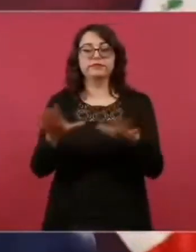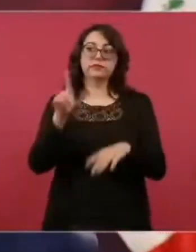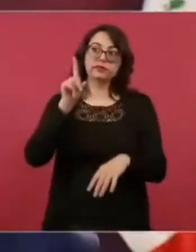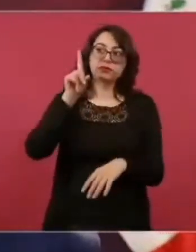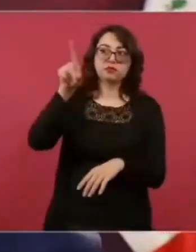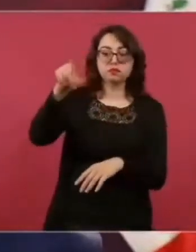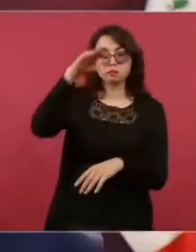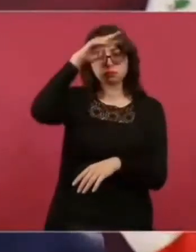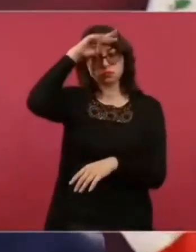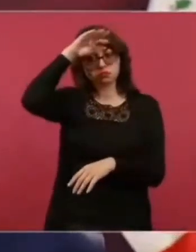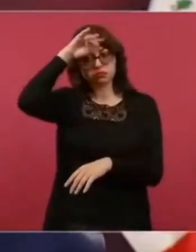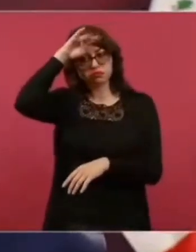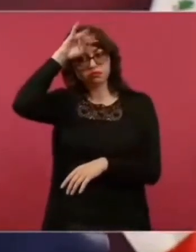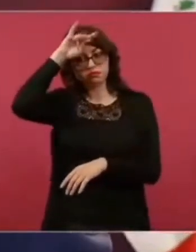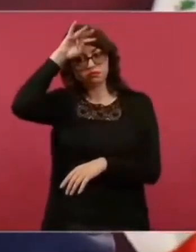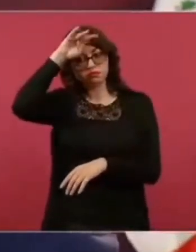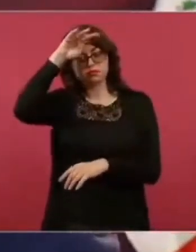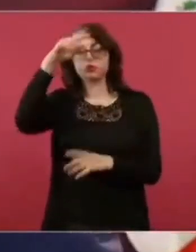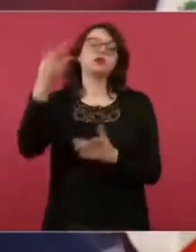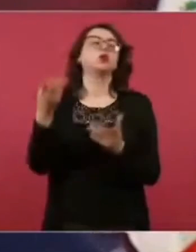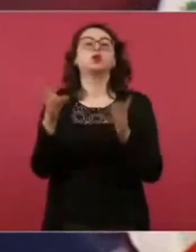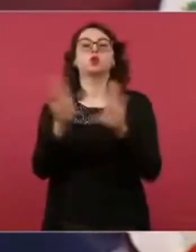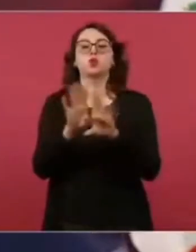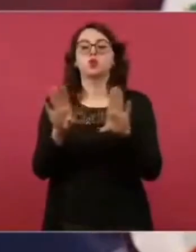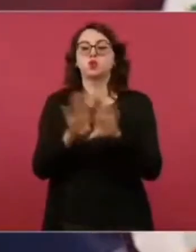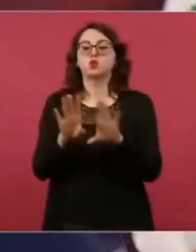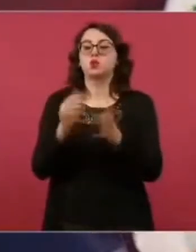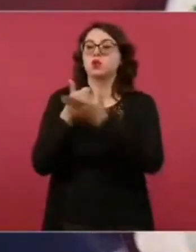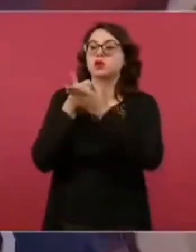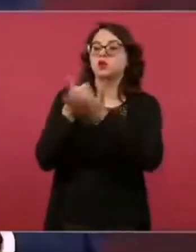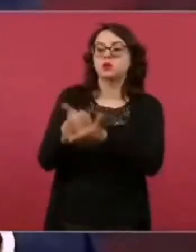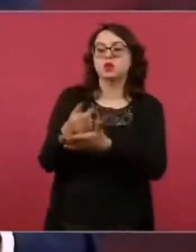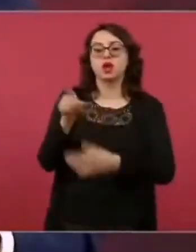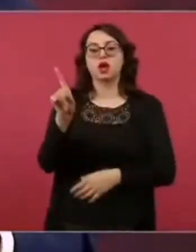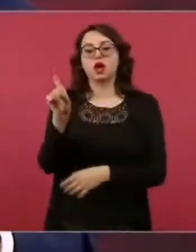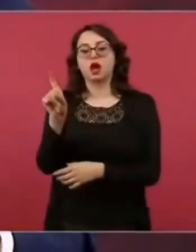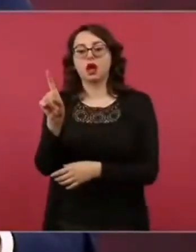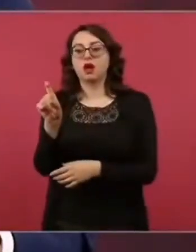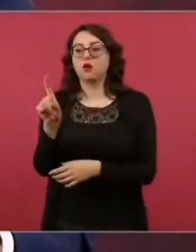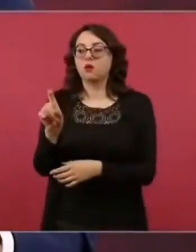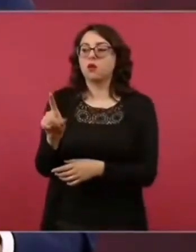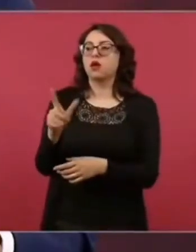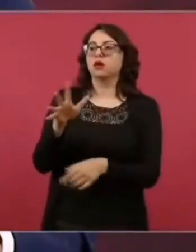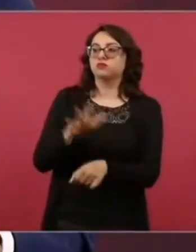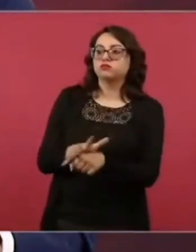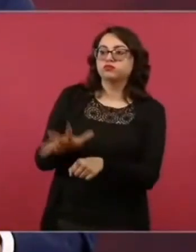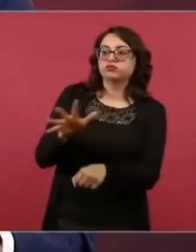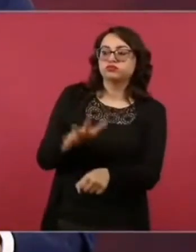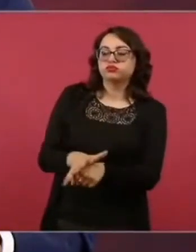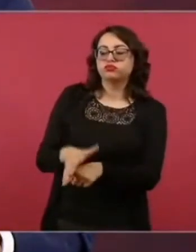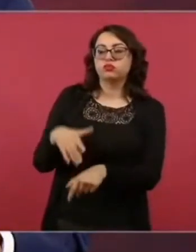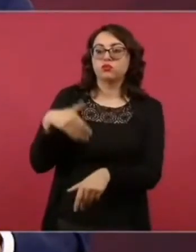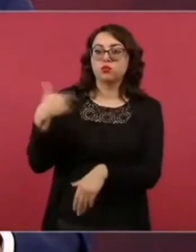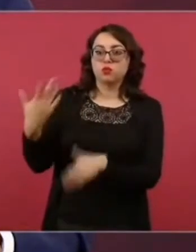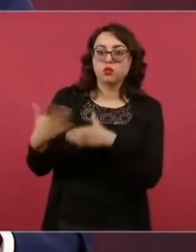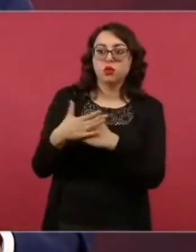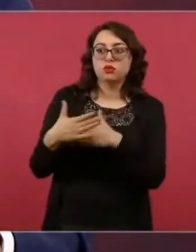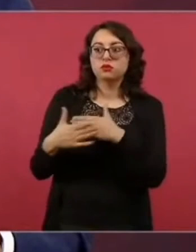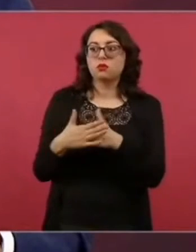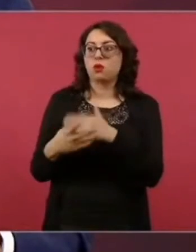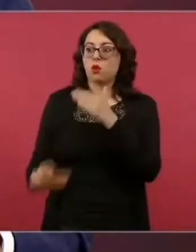Monterrey y en la zona conurbada para que no vuelva a suceder